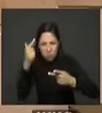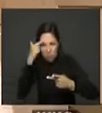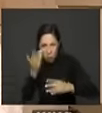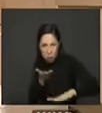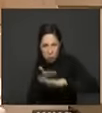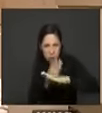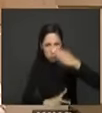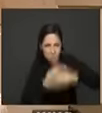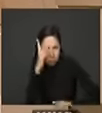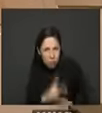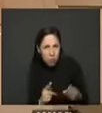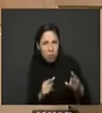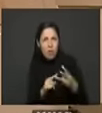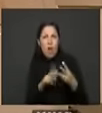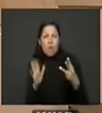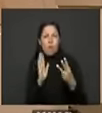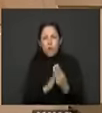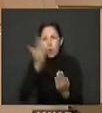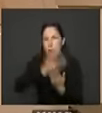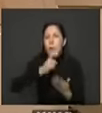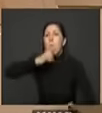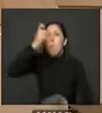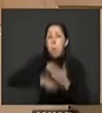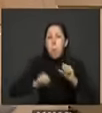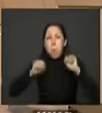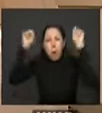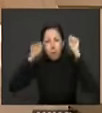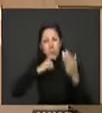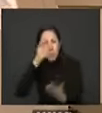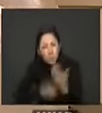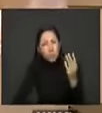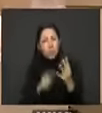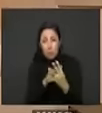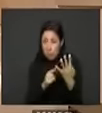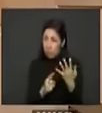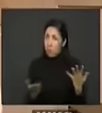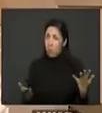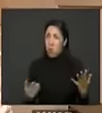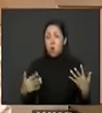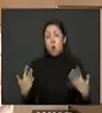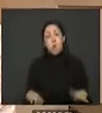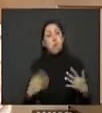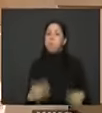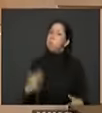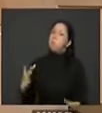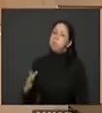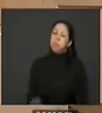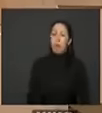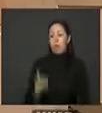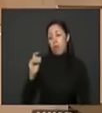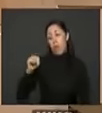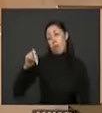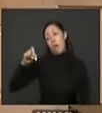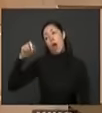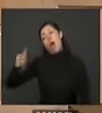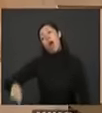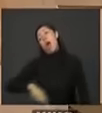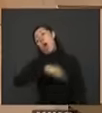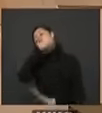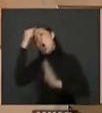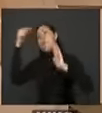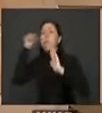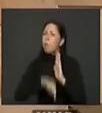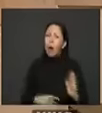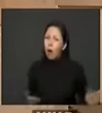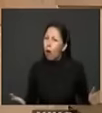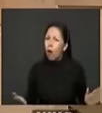sacar las facturas del predial formular proyectos de inversión eso no es pues hacer un DNP en cada municipio eso es